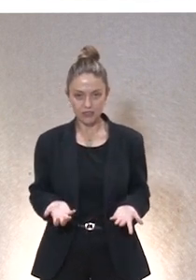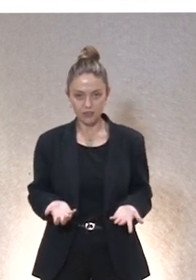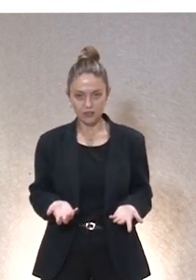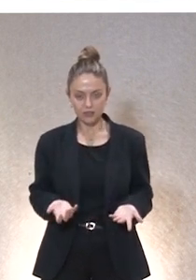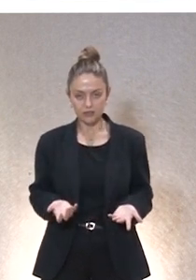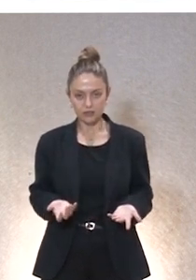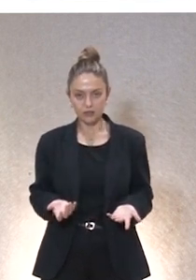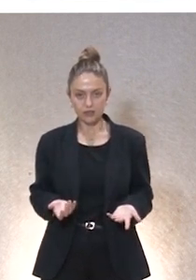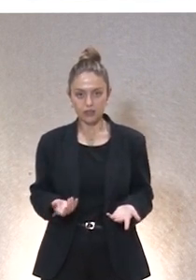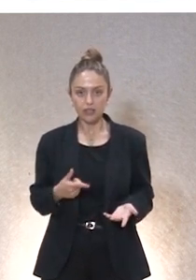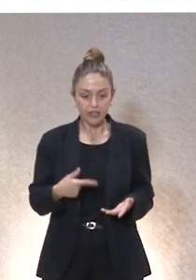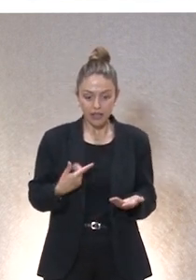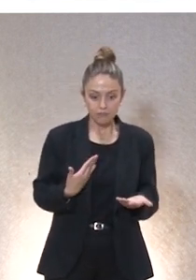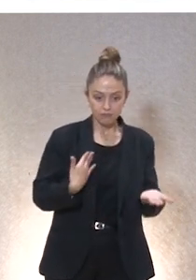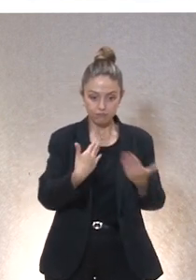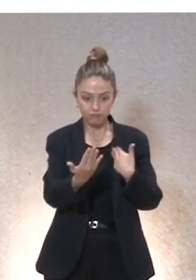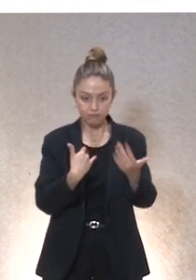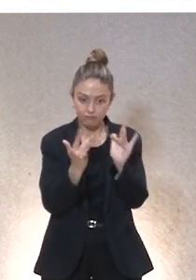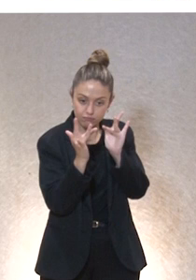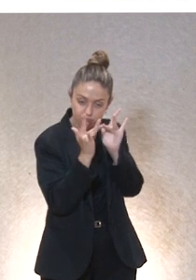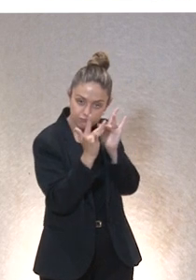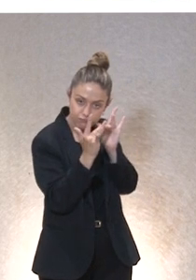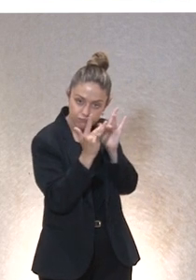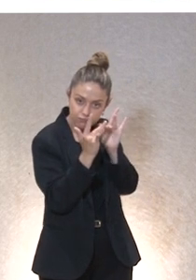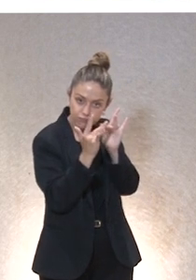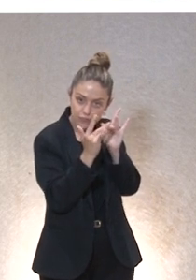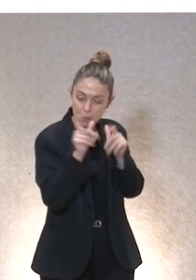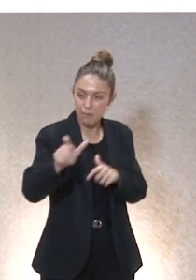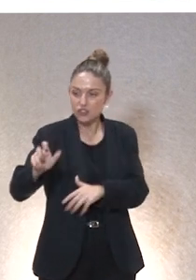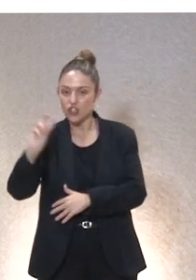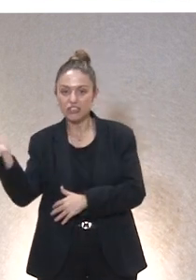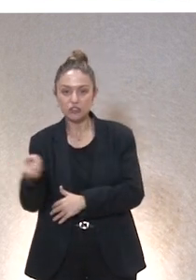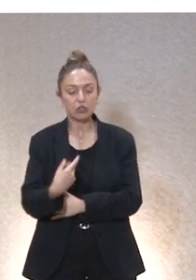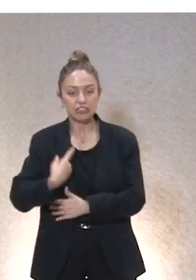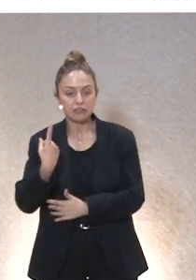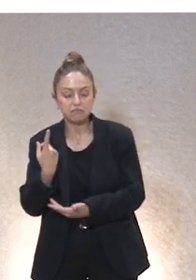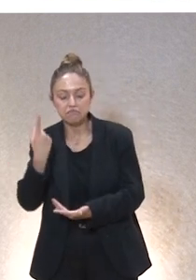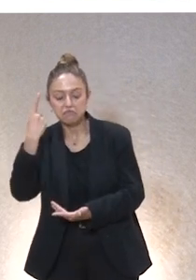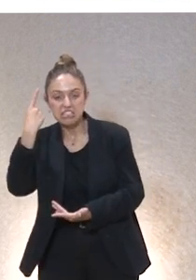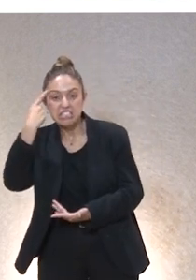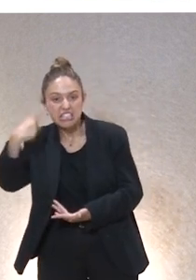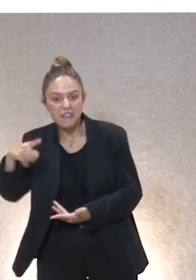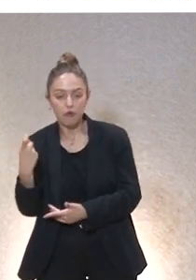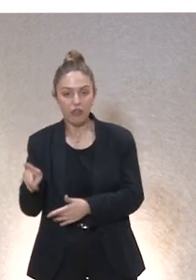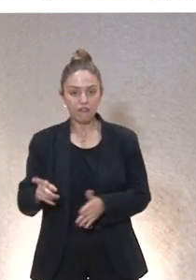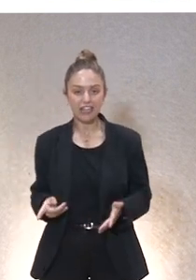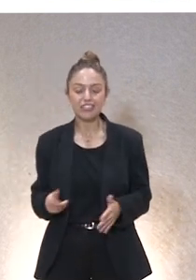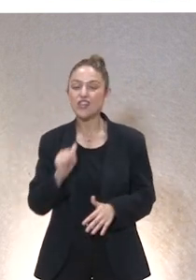hay cosas que van a pasar entre él y yo o ella y yo que nadie tiene que saber por lo tanto la